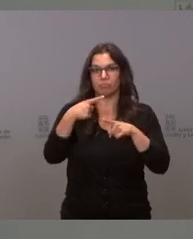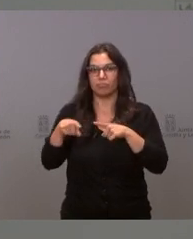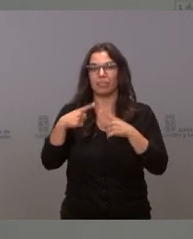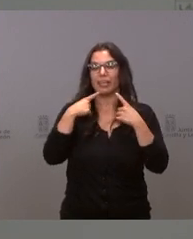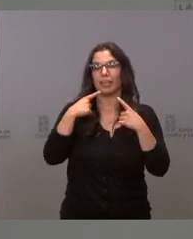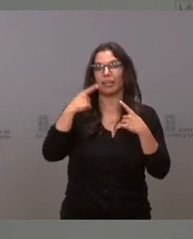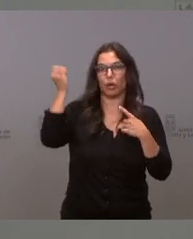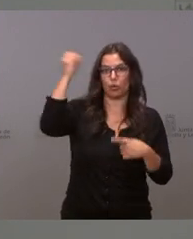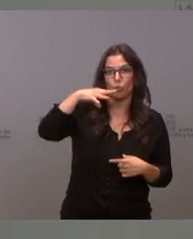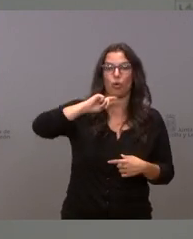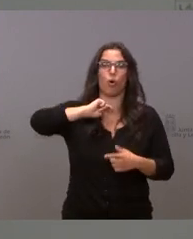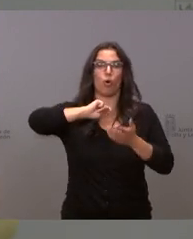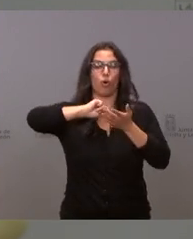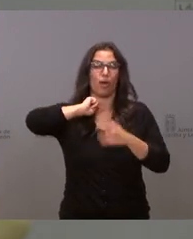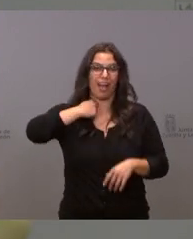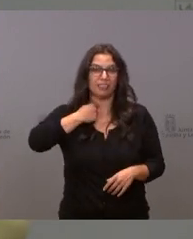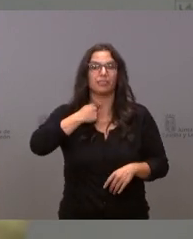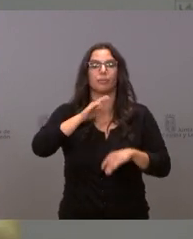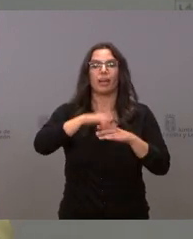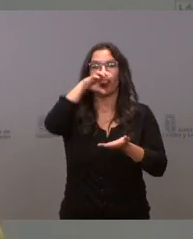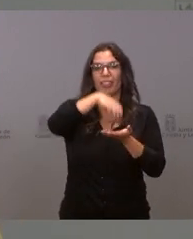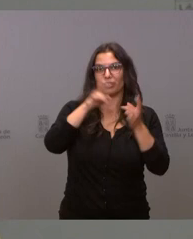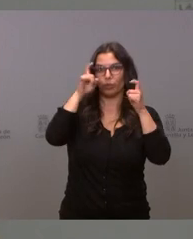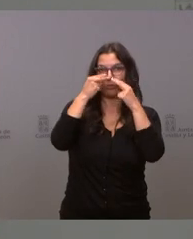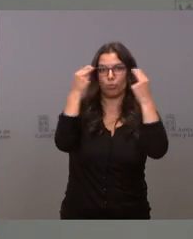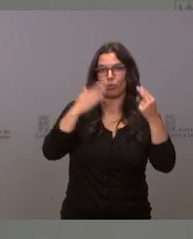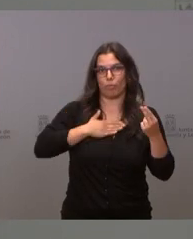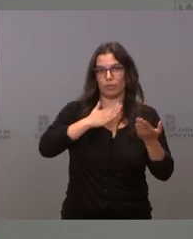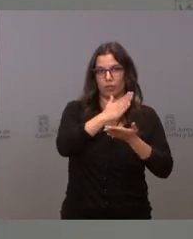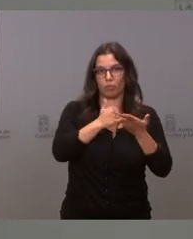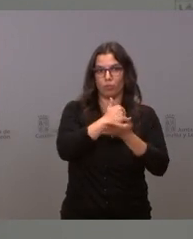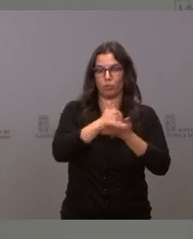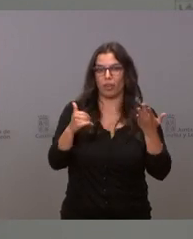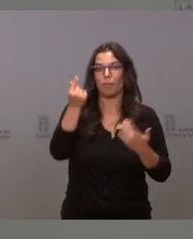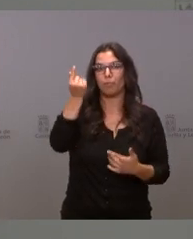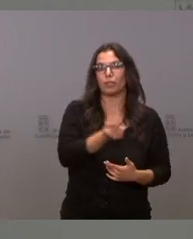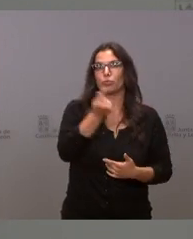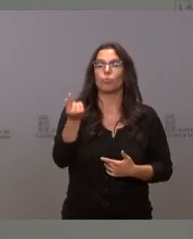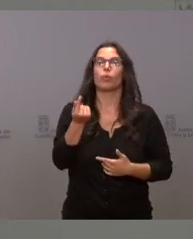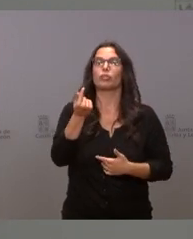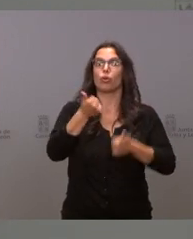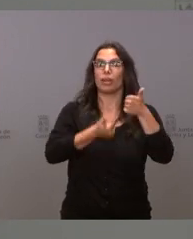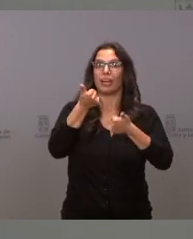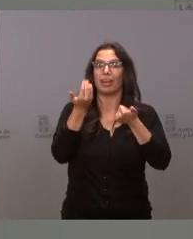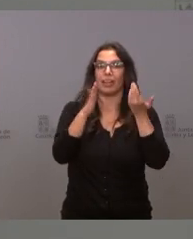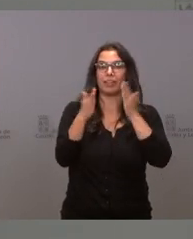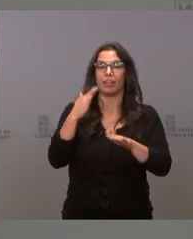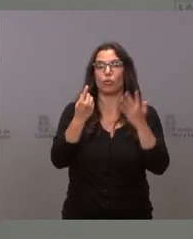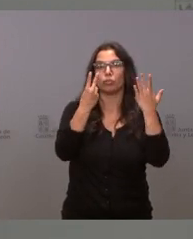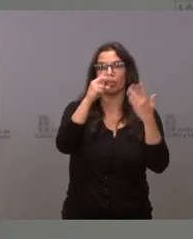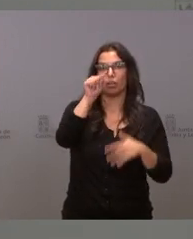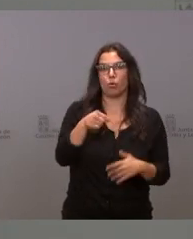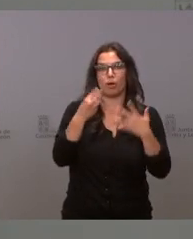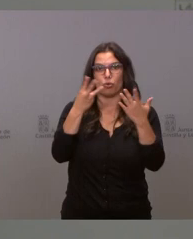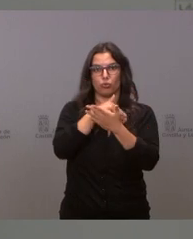eléctrica y gas natural para centros educativos públicos de la Comunidad de Castilla y León, con un presupuesto de licitación de 7,8 millones